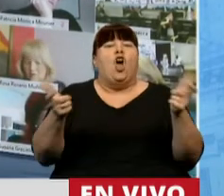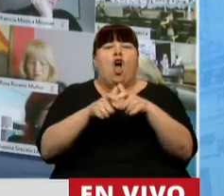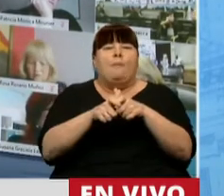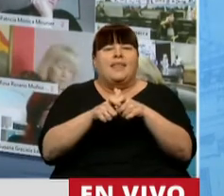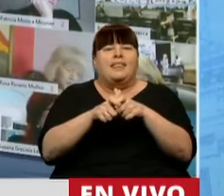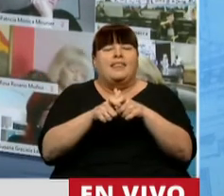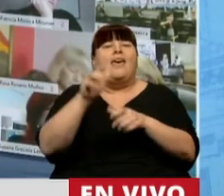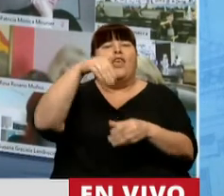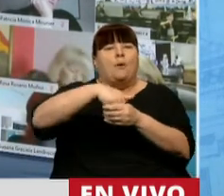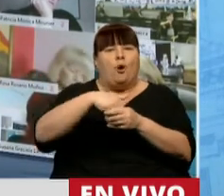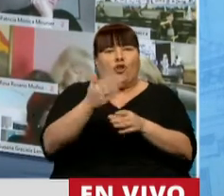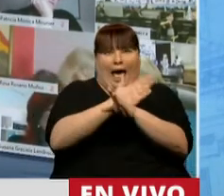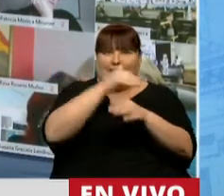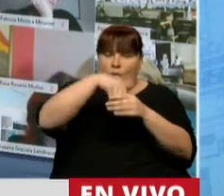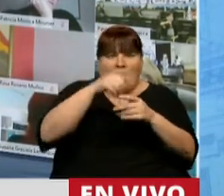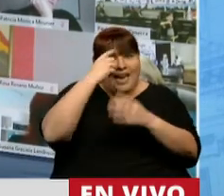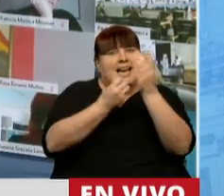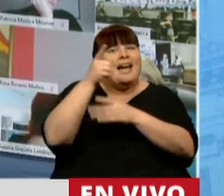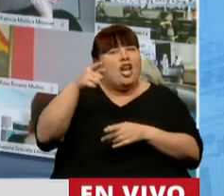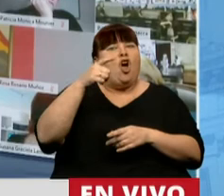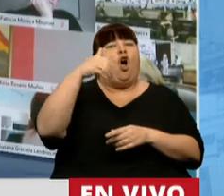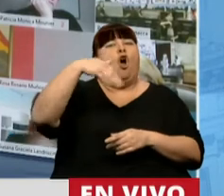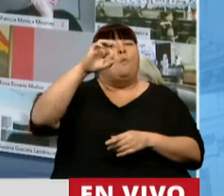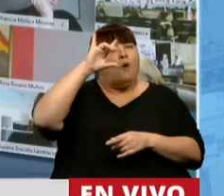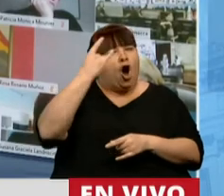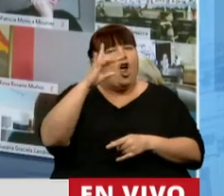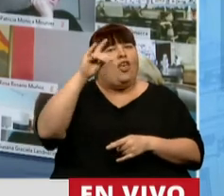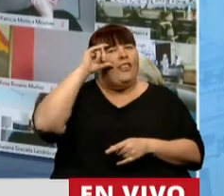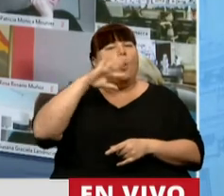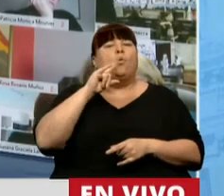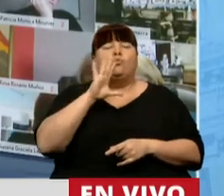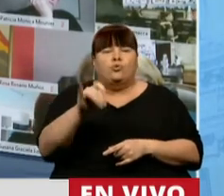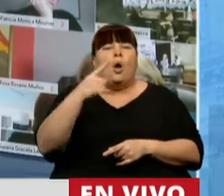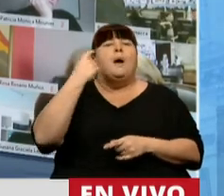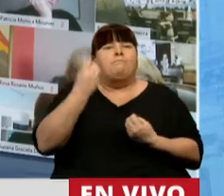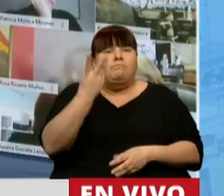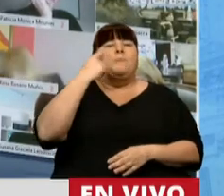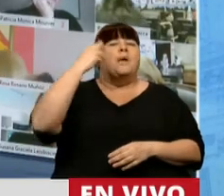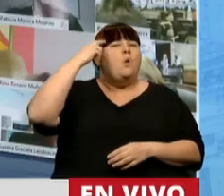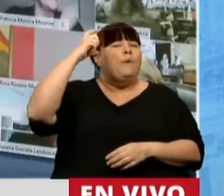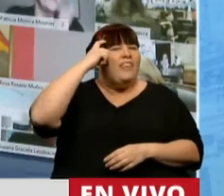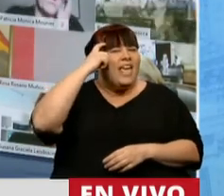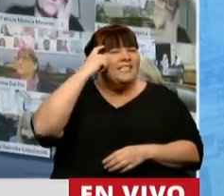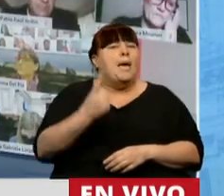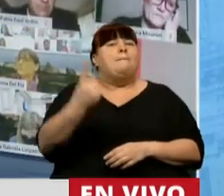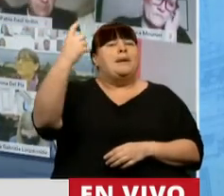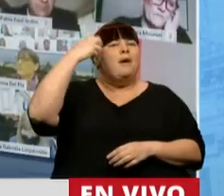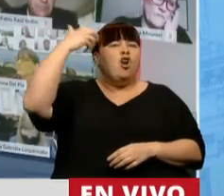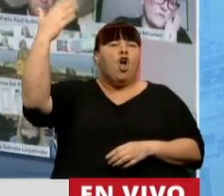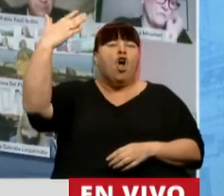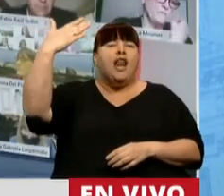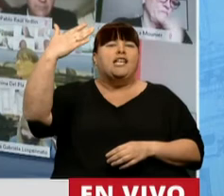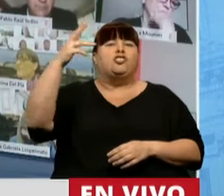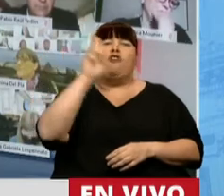de sufragio que creó Alisa Moro de Justo y que permitió que en 1910 se hiciera el primer congreso